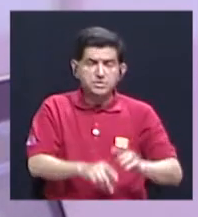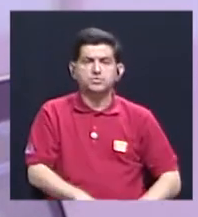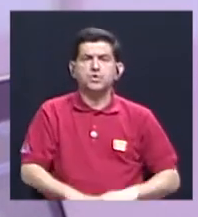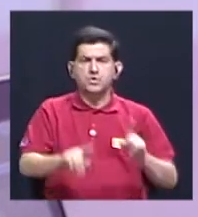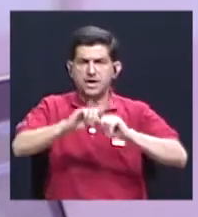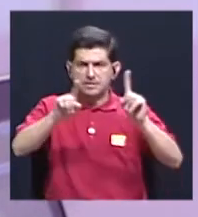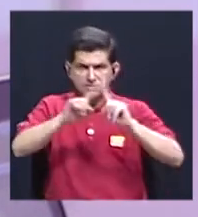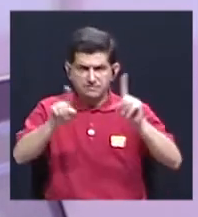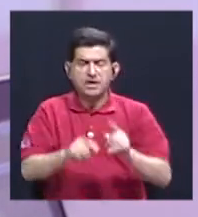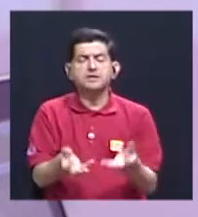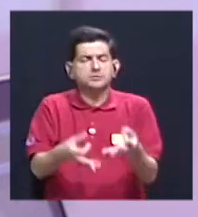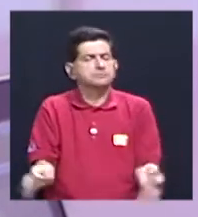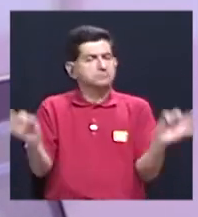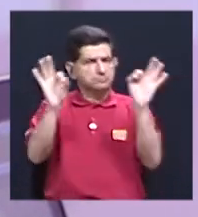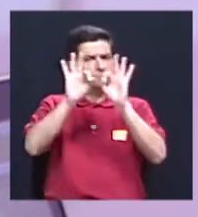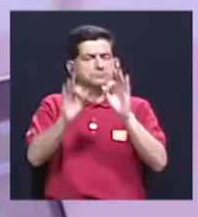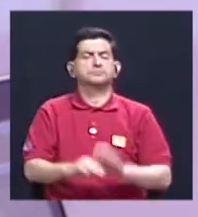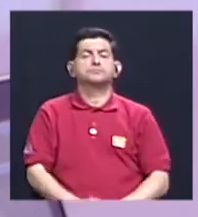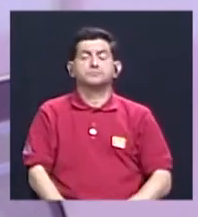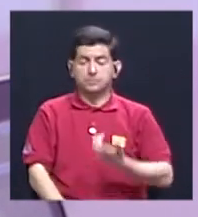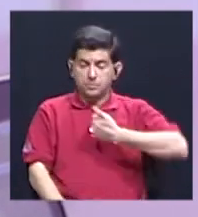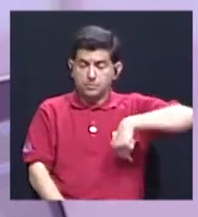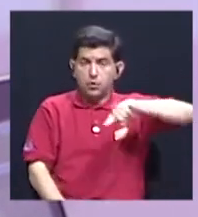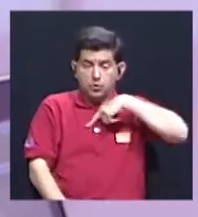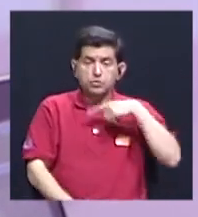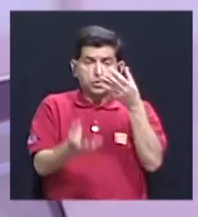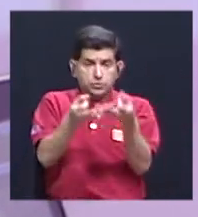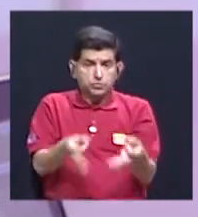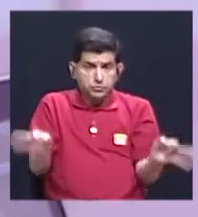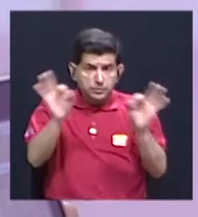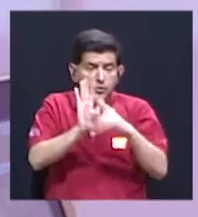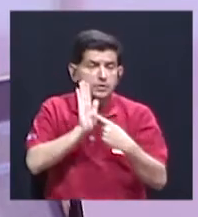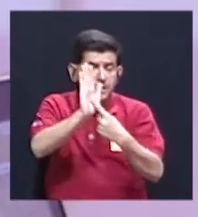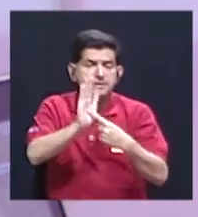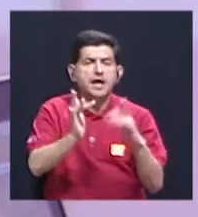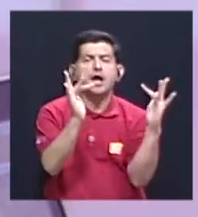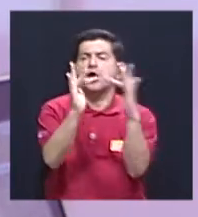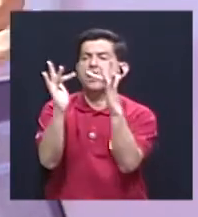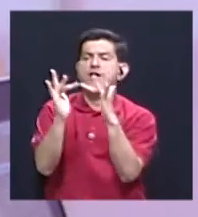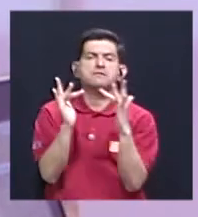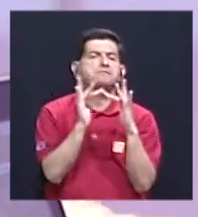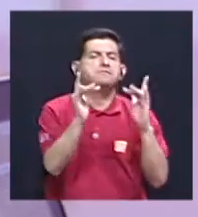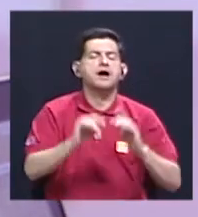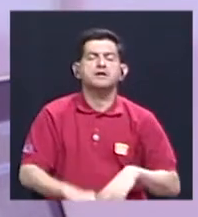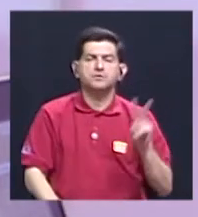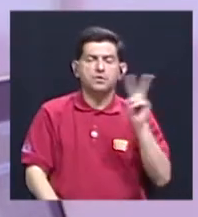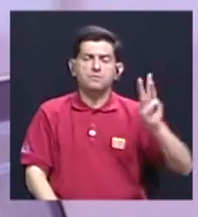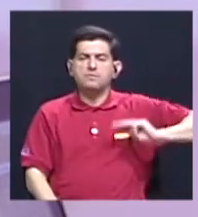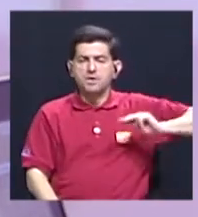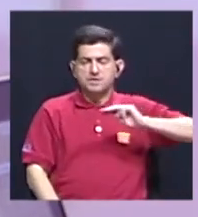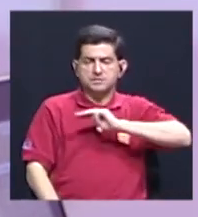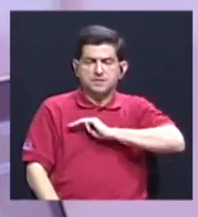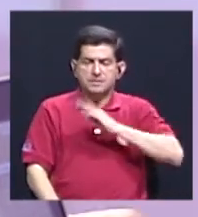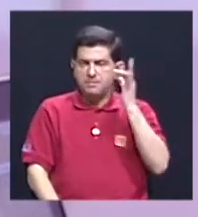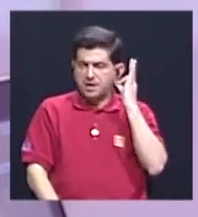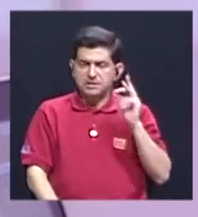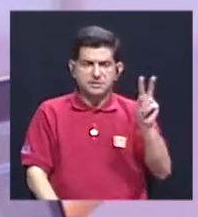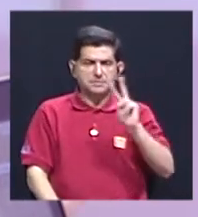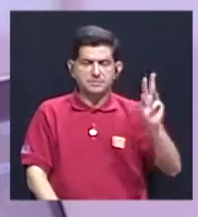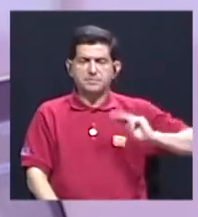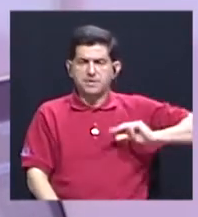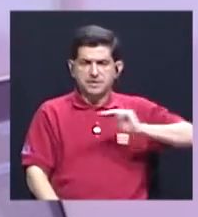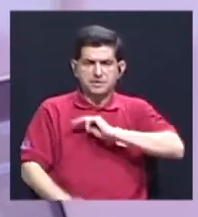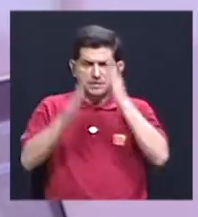los actores, es clave. Y nosotros le hemos dado mucha importancia al contacto de las viceministras, viceministros, de los